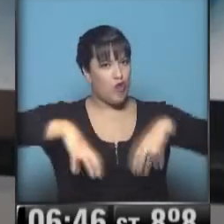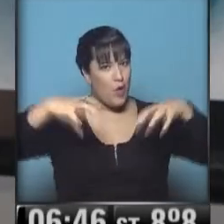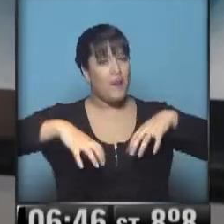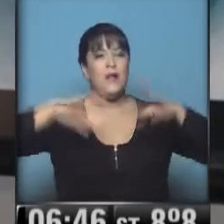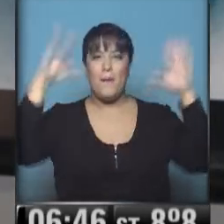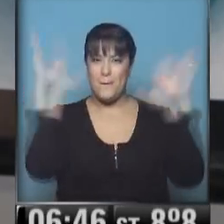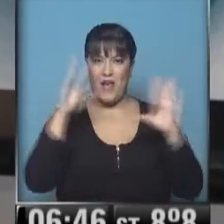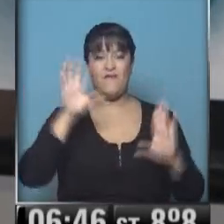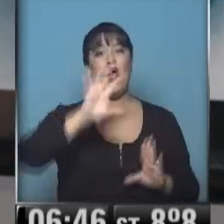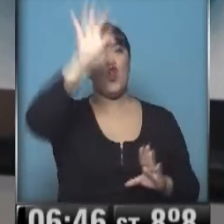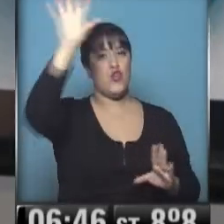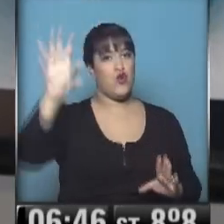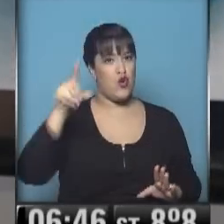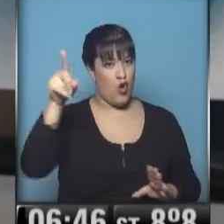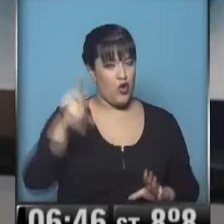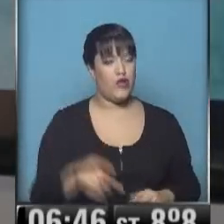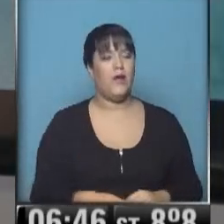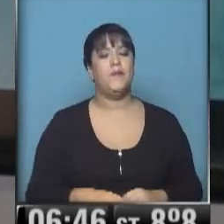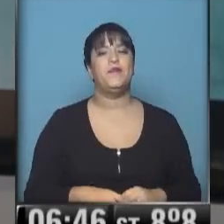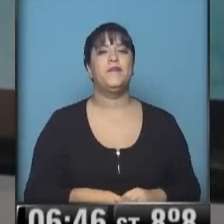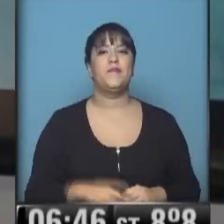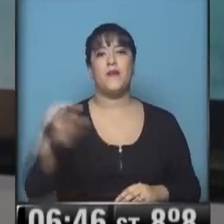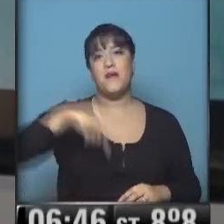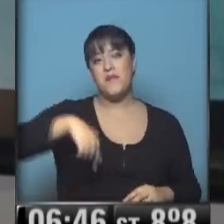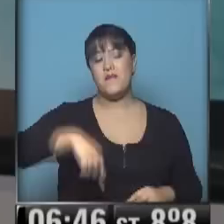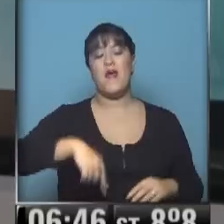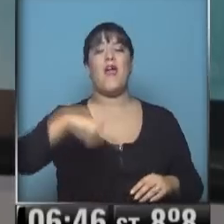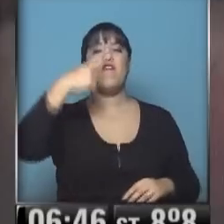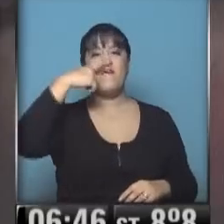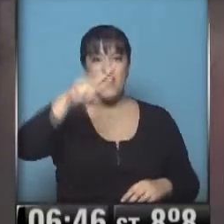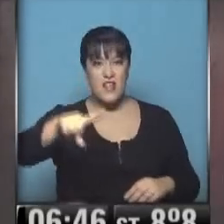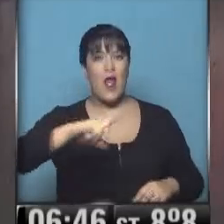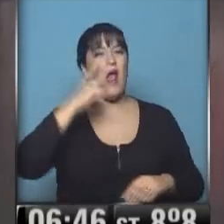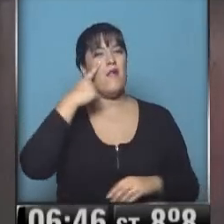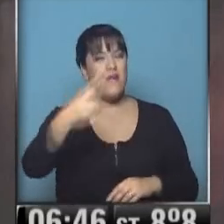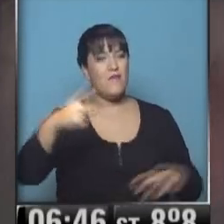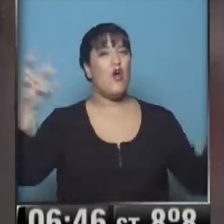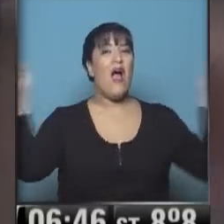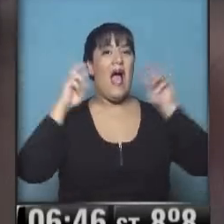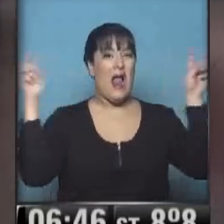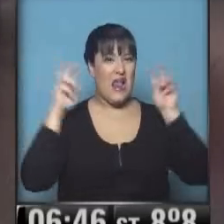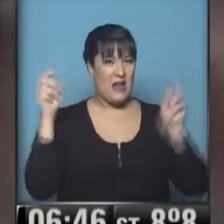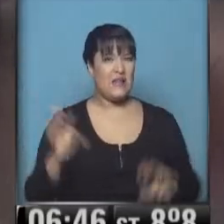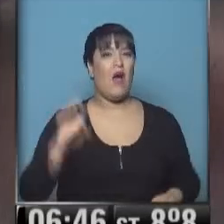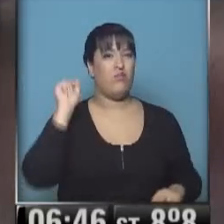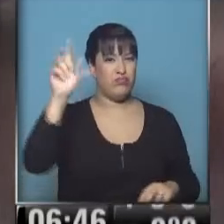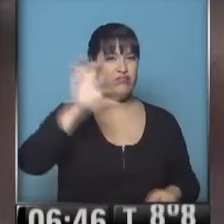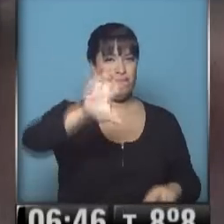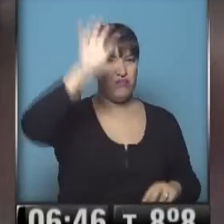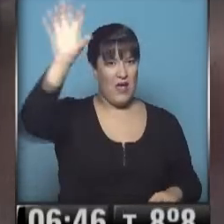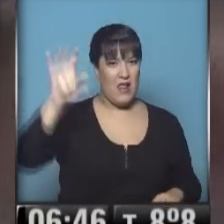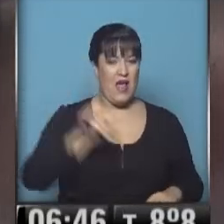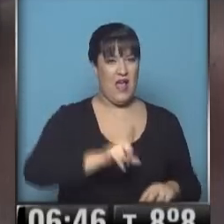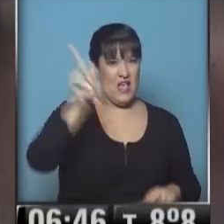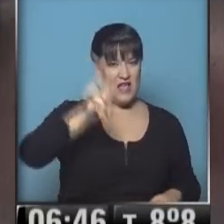fuertes en el norte del litoral durante el día de hoy y para terminar el recorrido vemos el aviso de alerta meteorológico que rige en esta región. Ahí lo